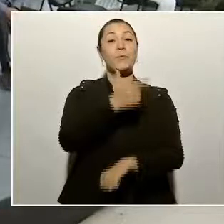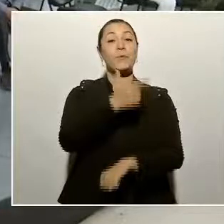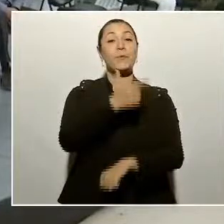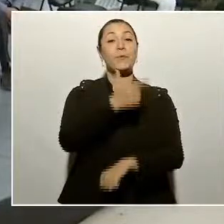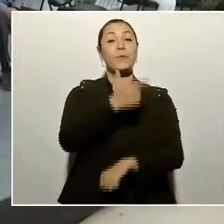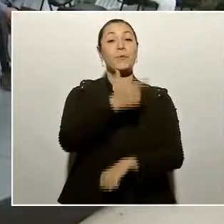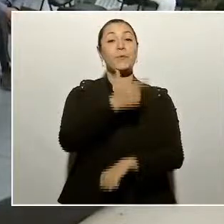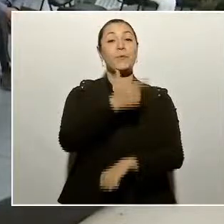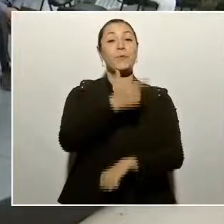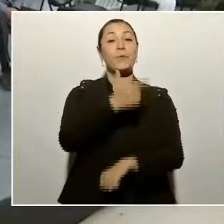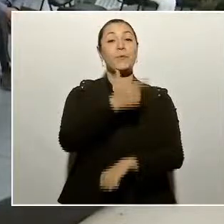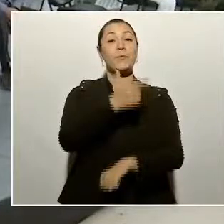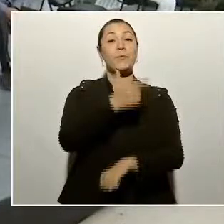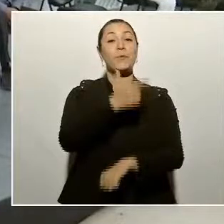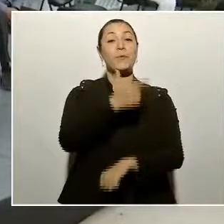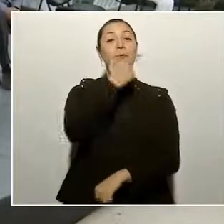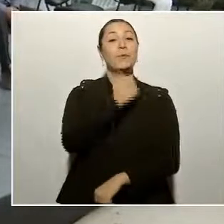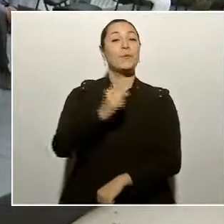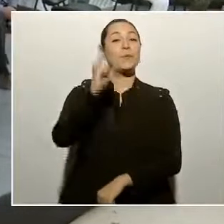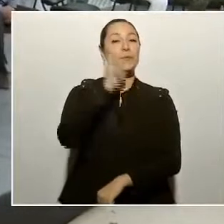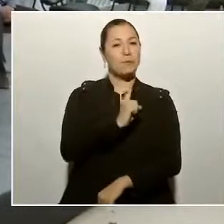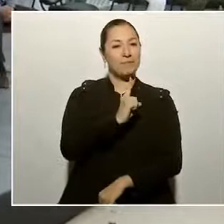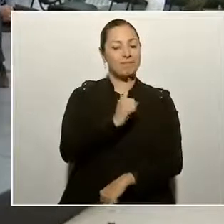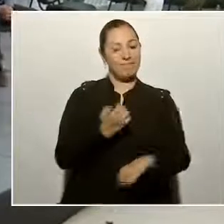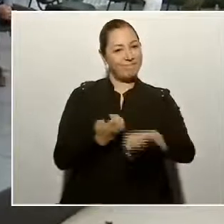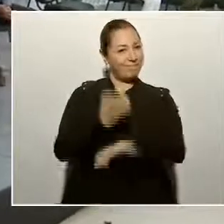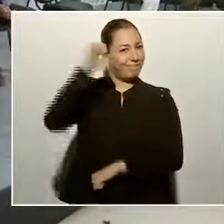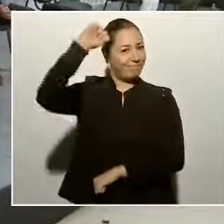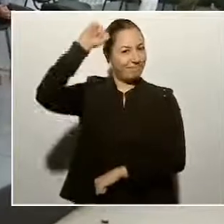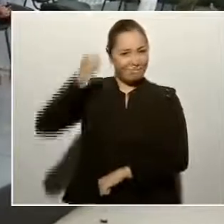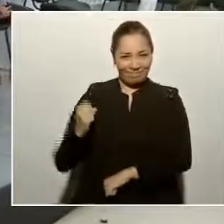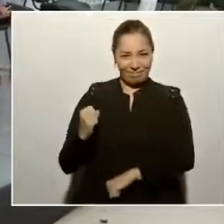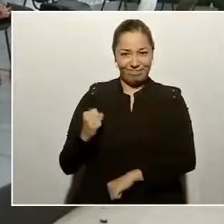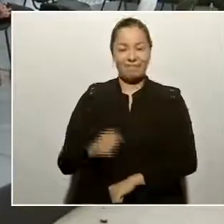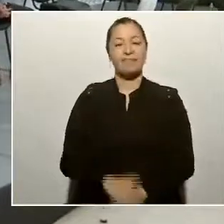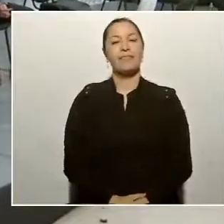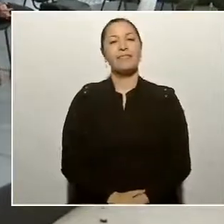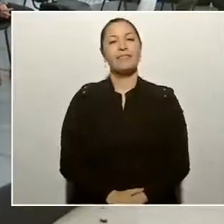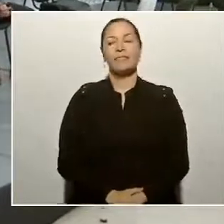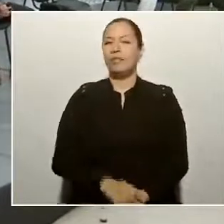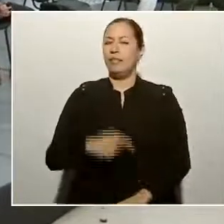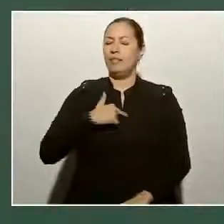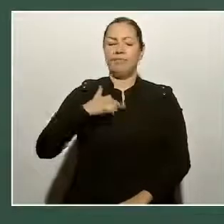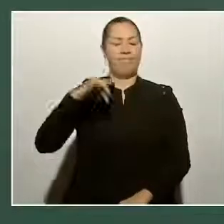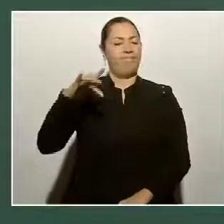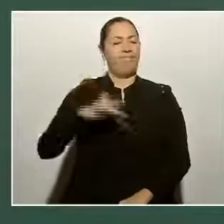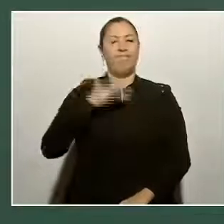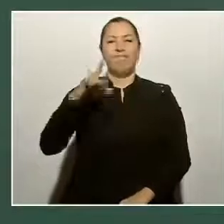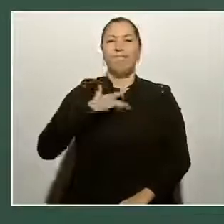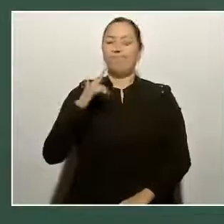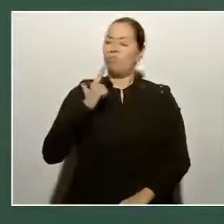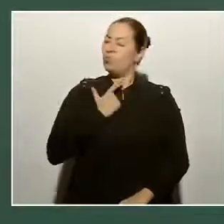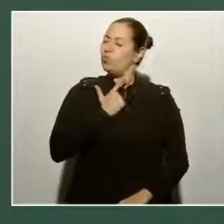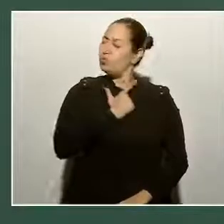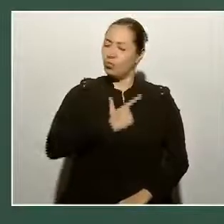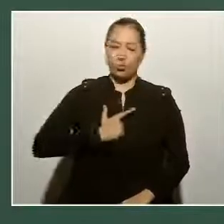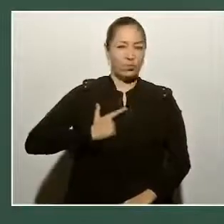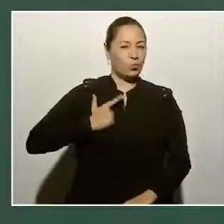Amigas, amigos de Sinaloa, nos da, como siempre, mucho gusto